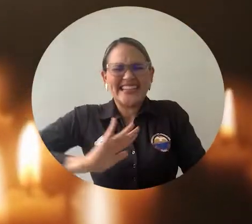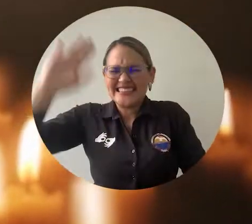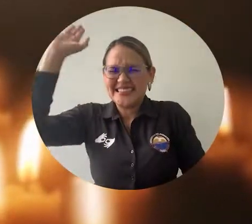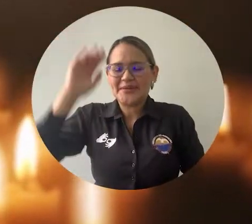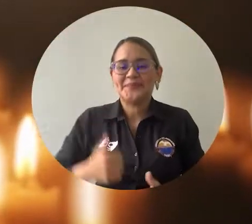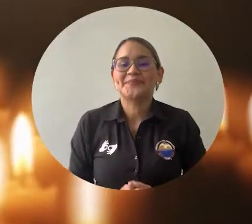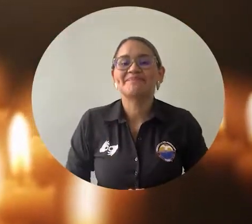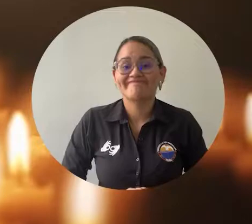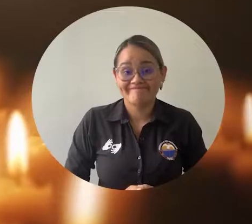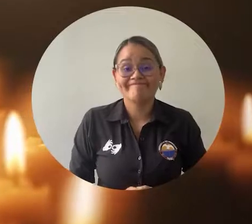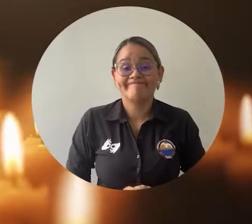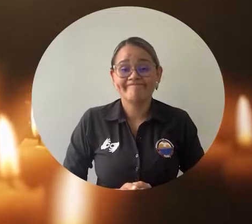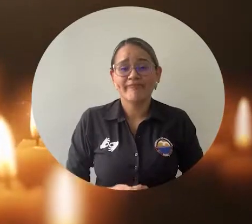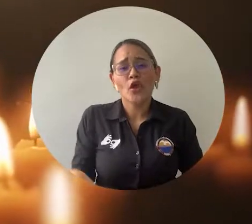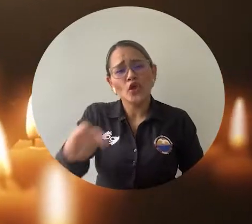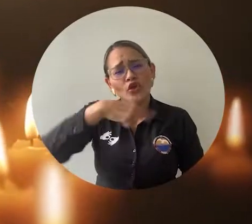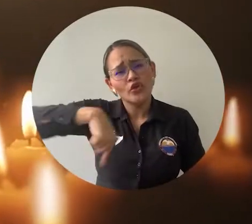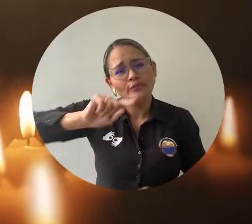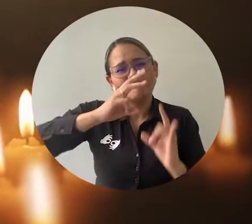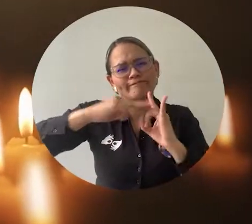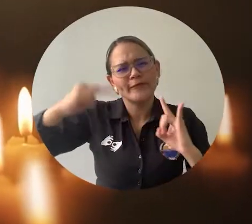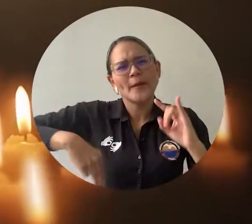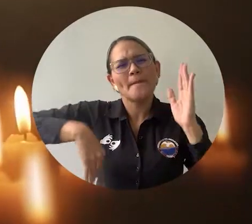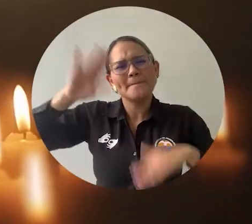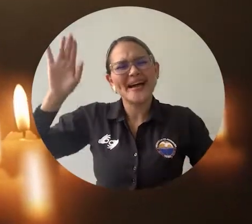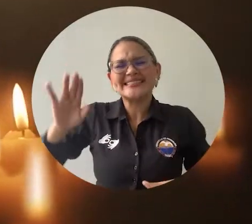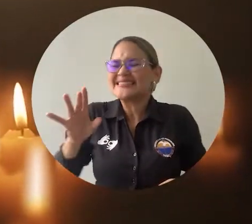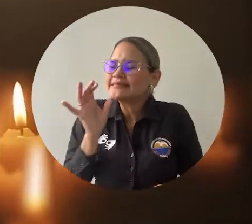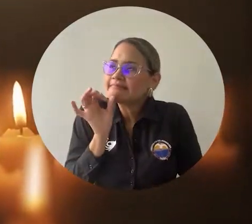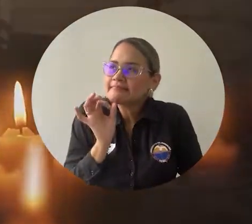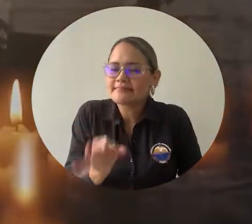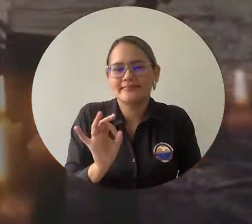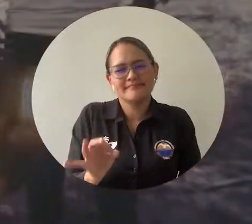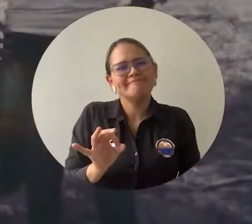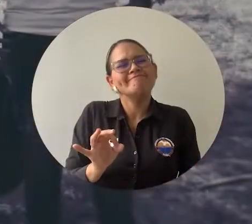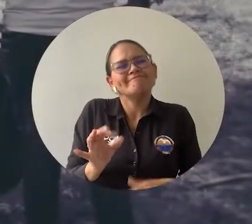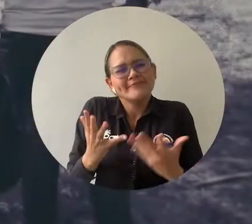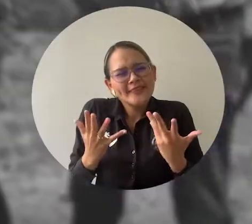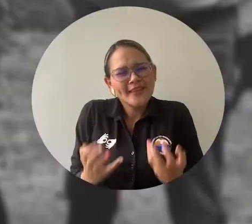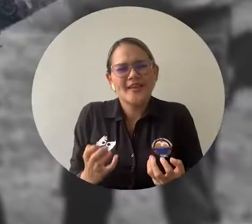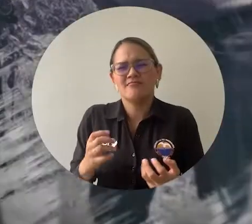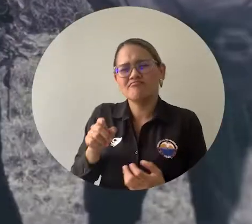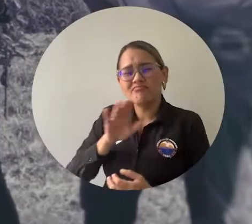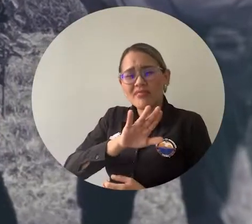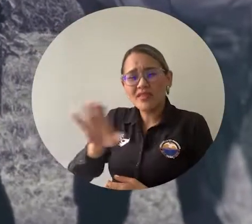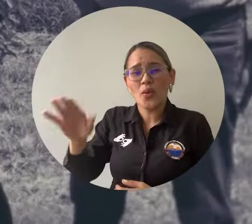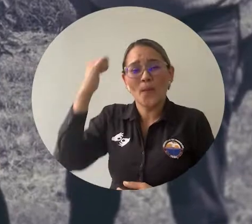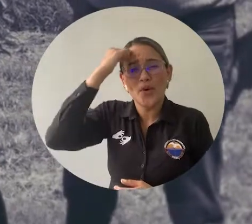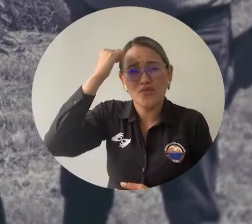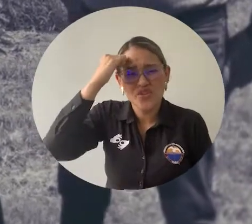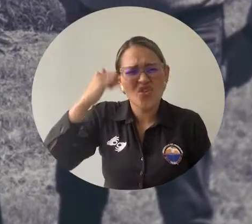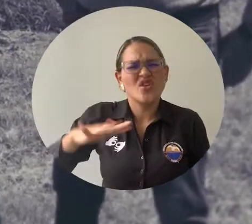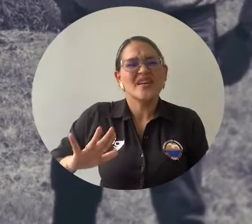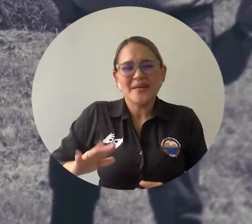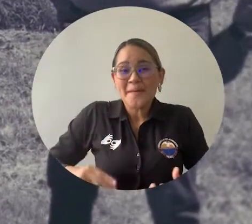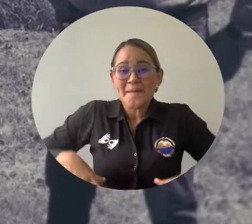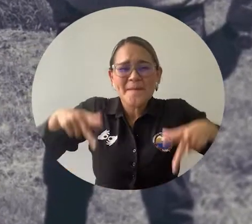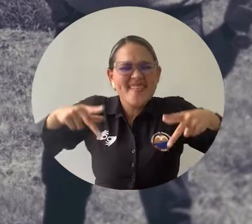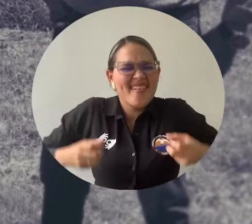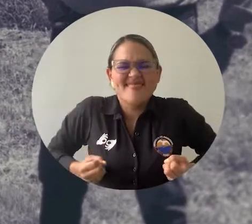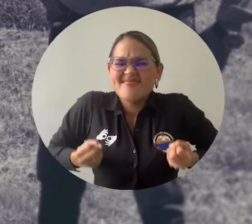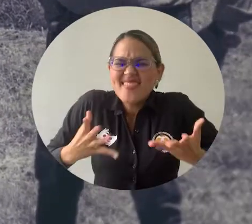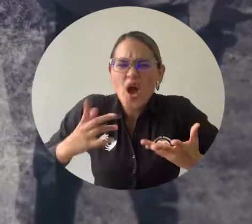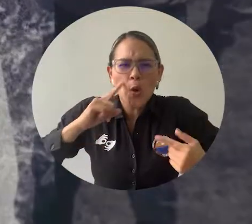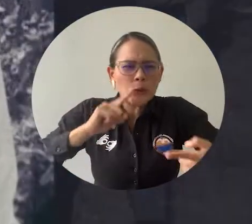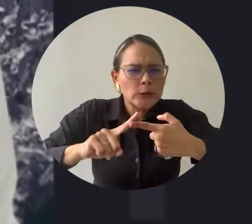reconocer el valor y significado que tiene la labor de los maestros es agradecer a cada ser humano que entrega su vida a la ardua